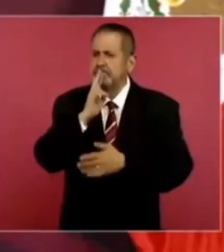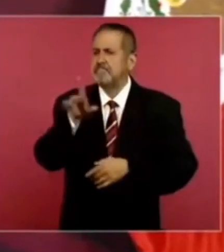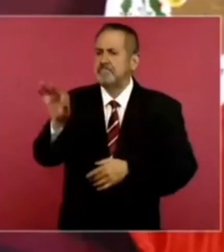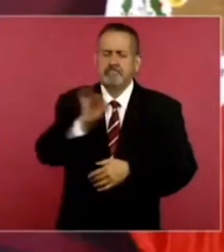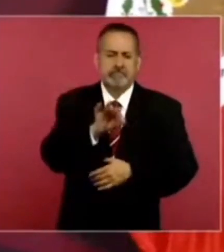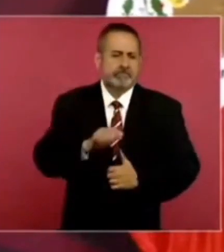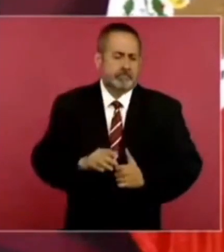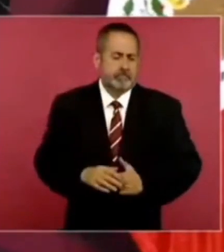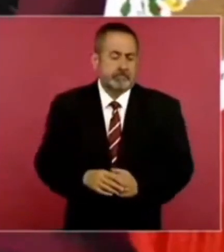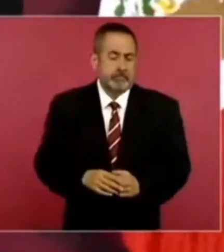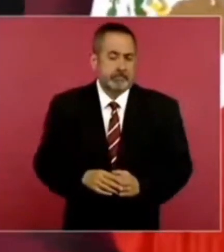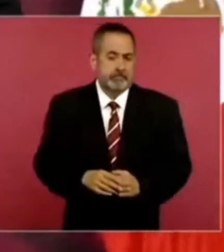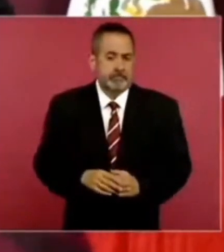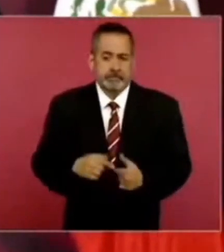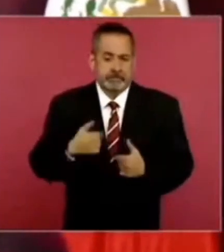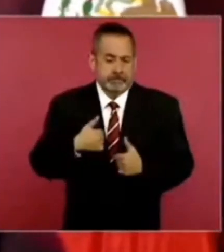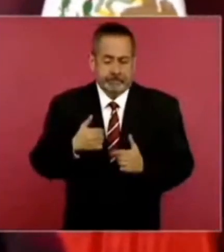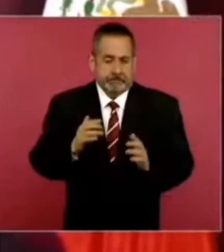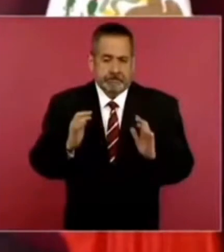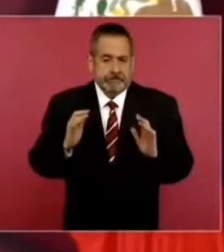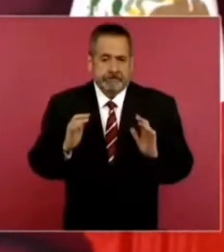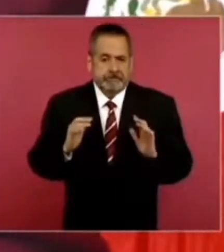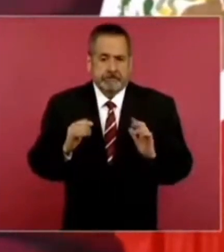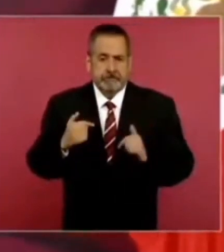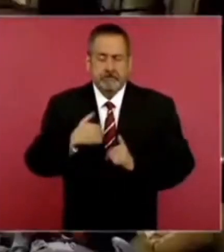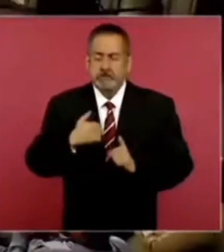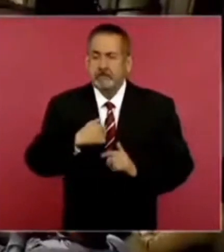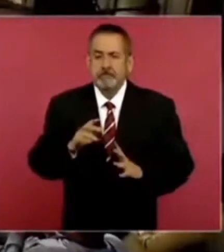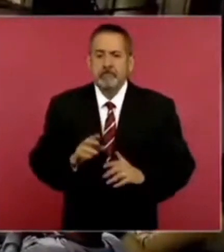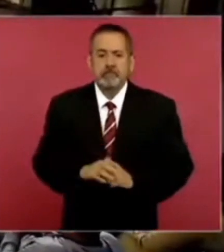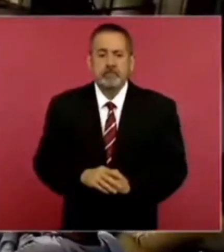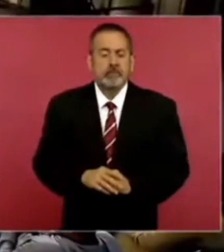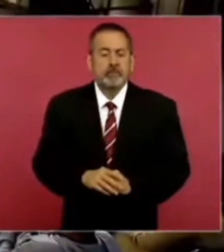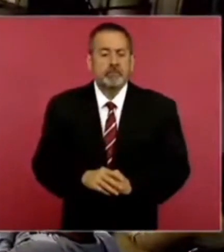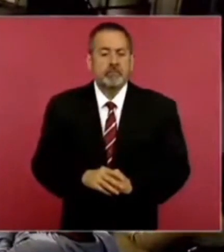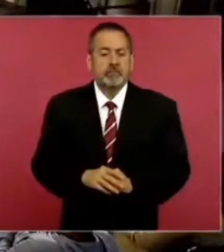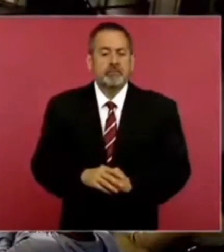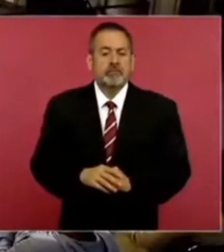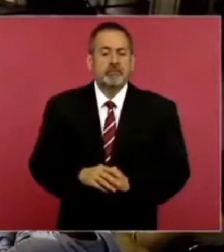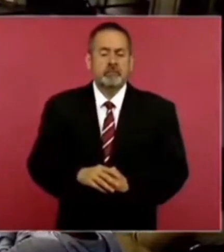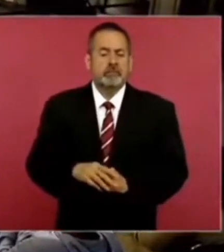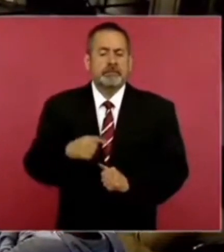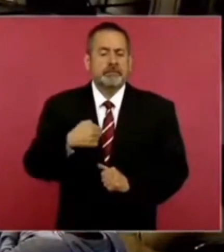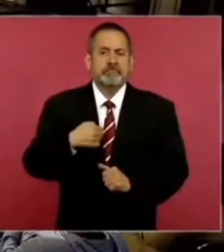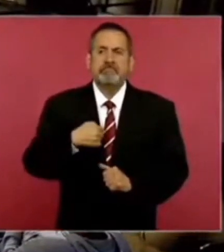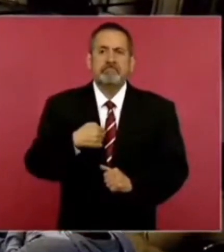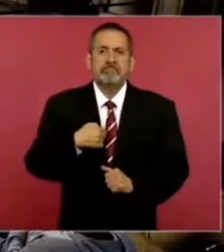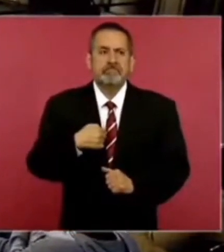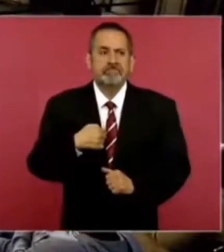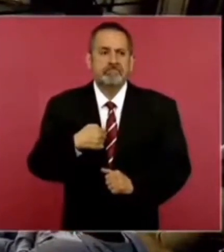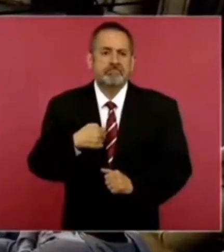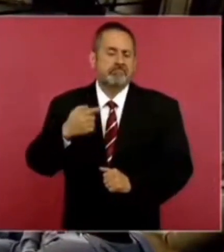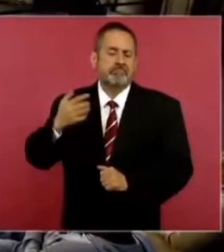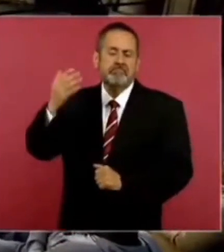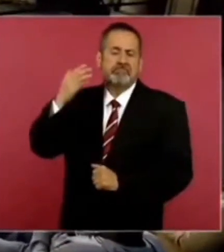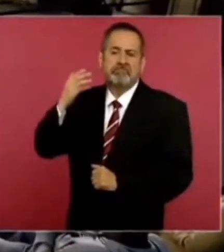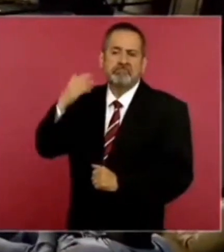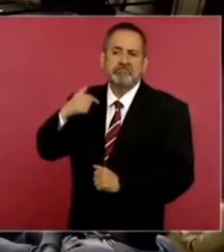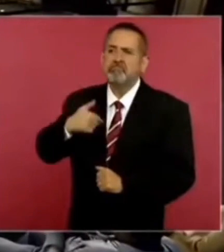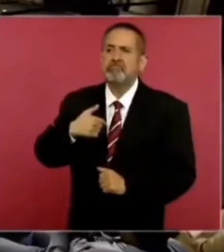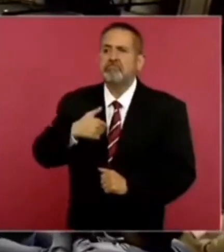A mí nunca me ha gustado, siempre